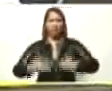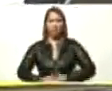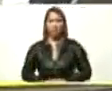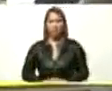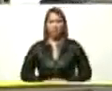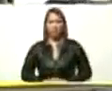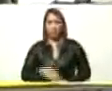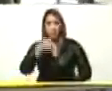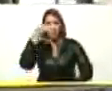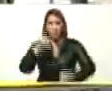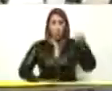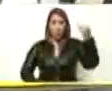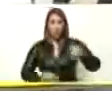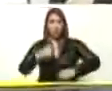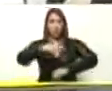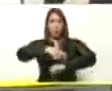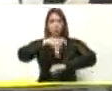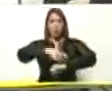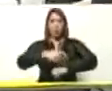últimas horas.